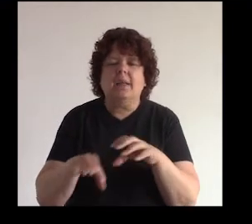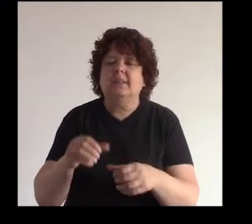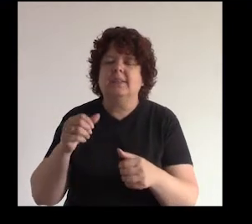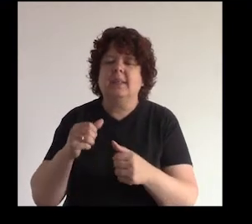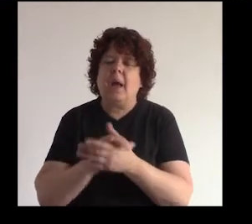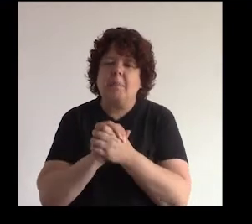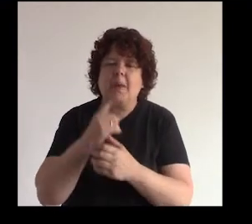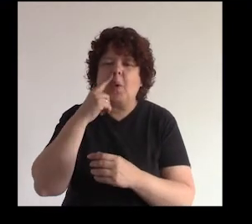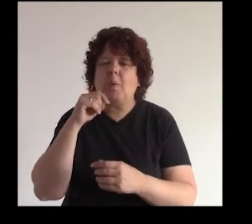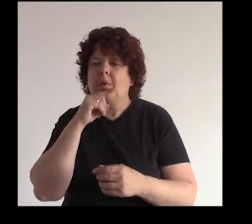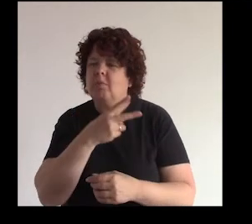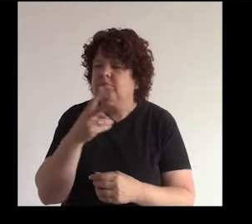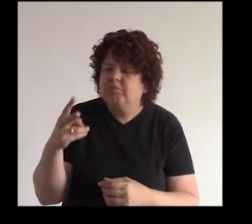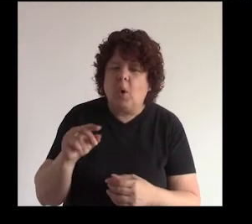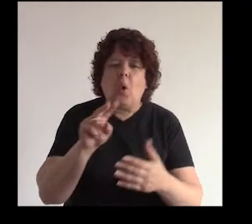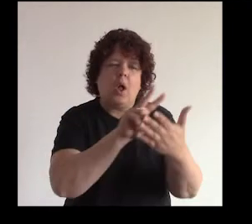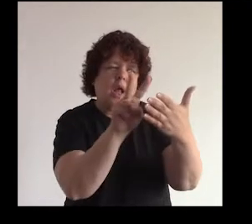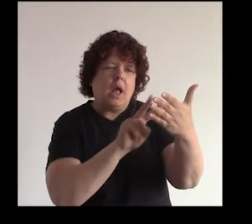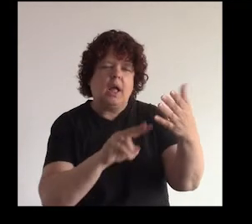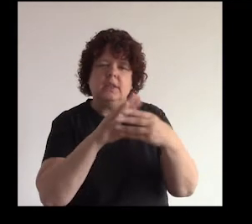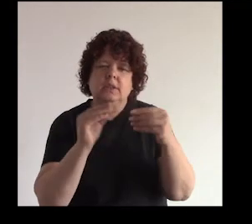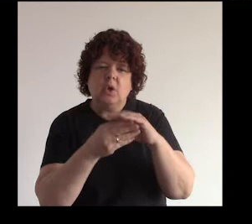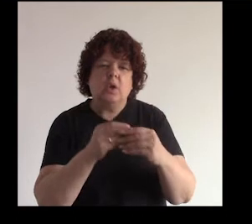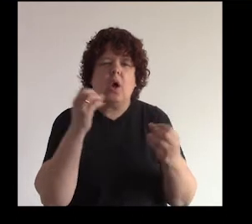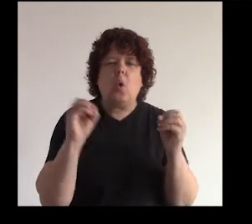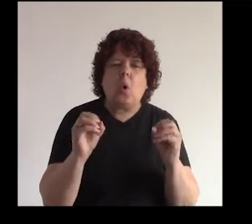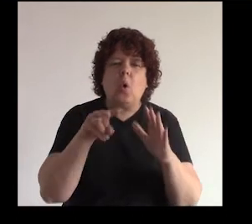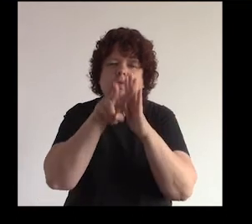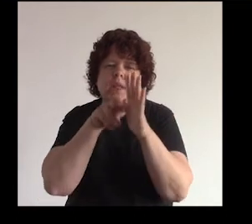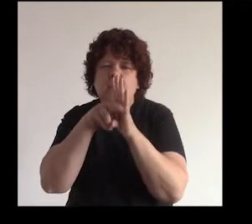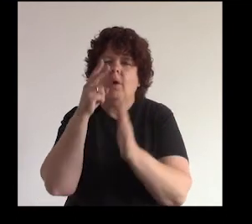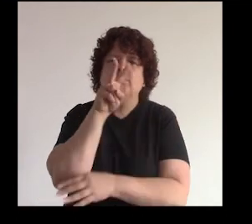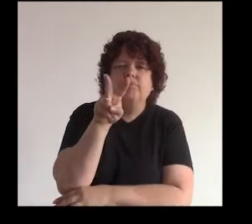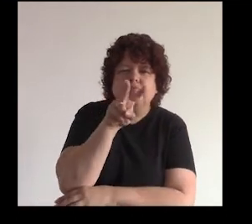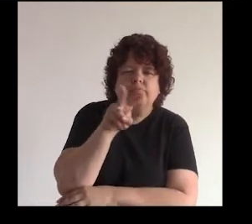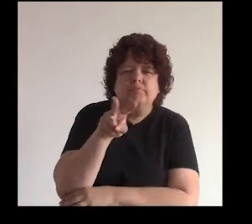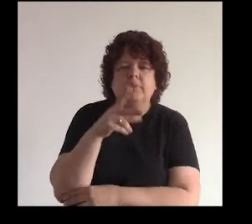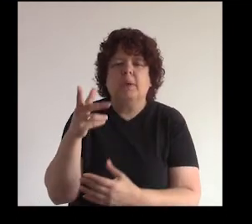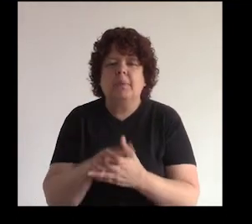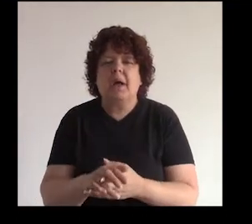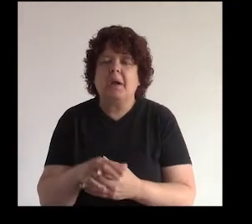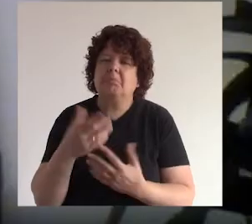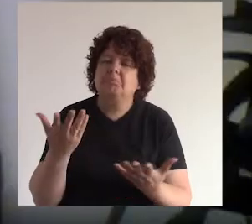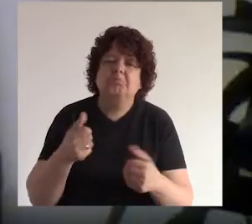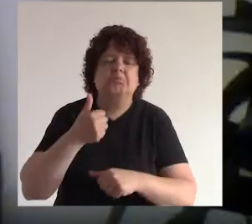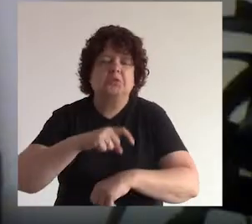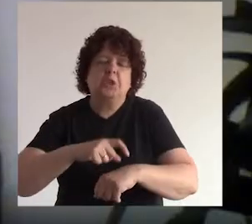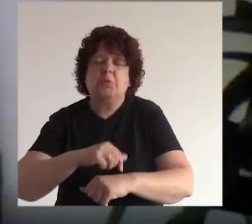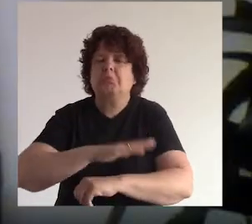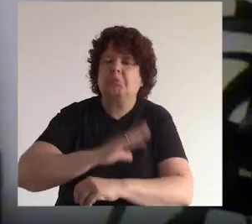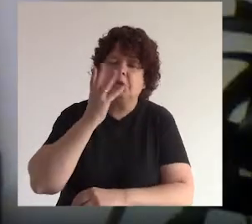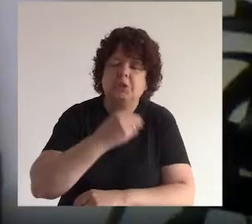las amigas ¿no? para leer de repente alguna historia para ver un videito que nos interesa para entretenernos